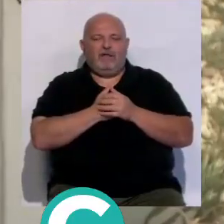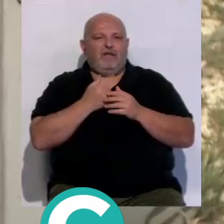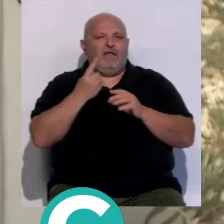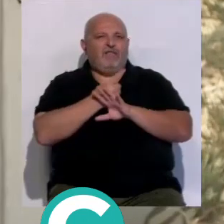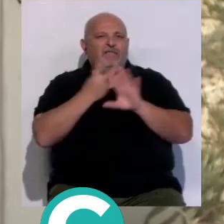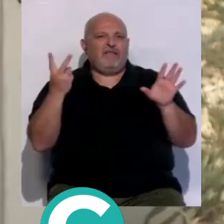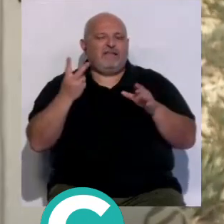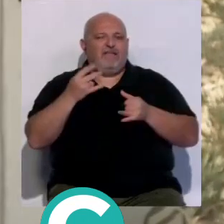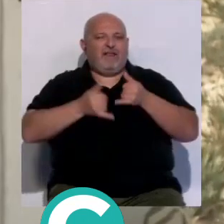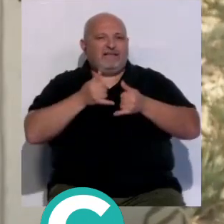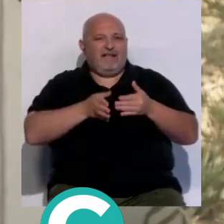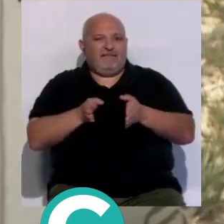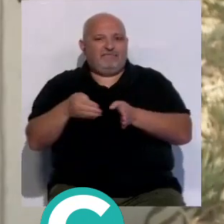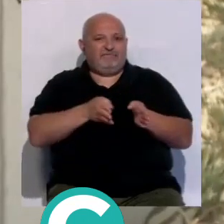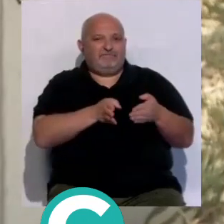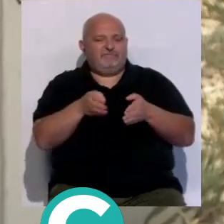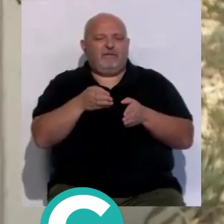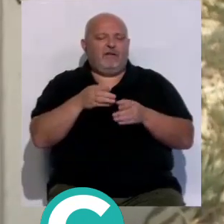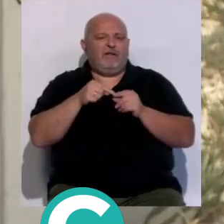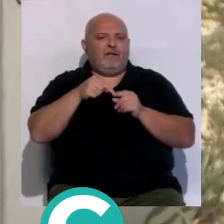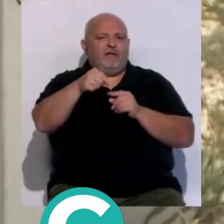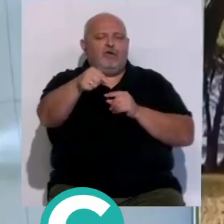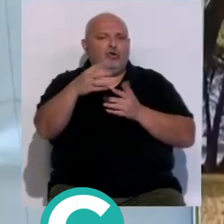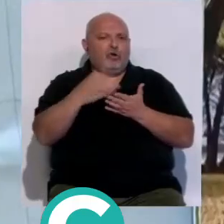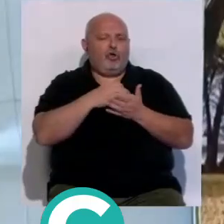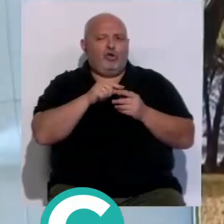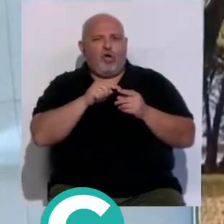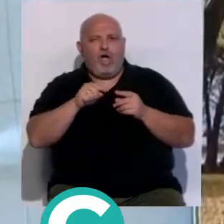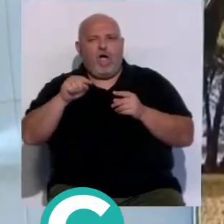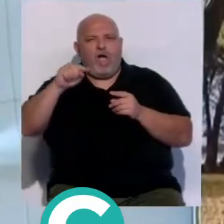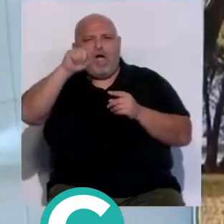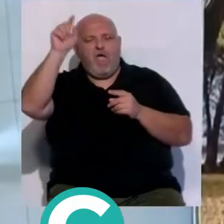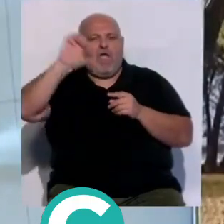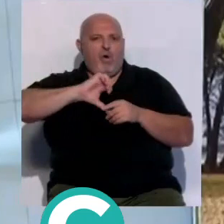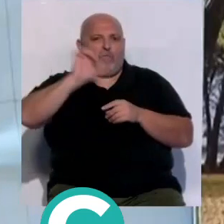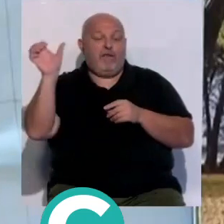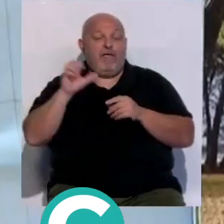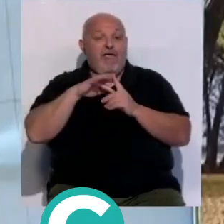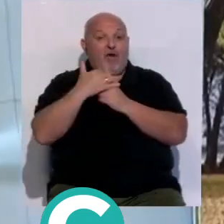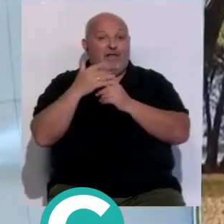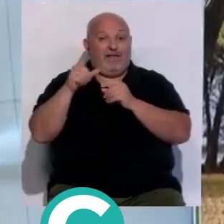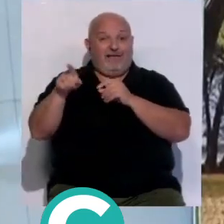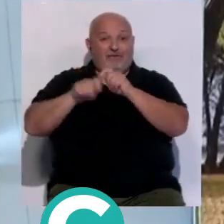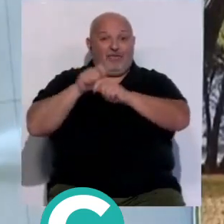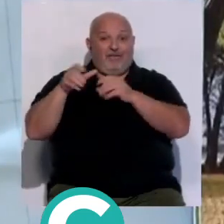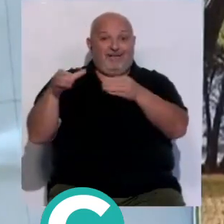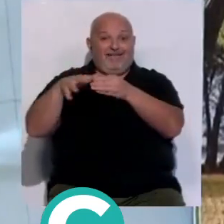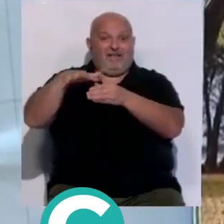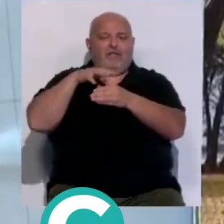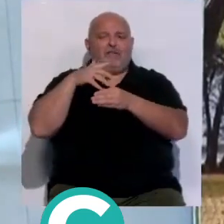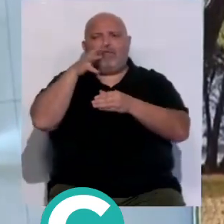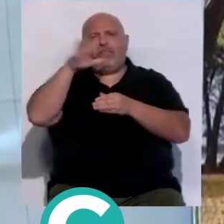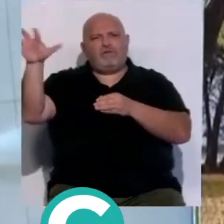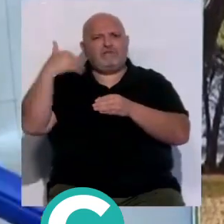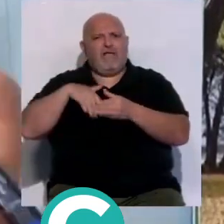17 rutas ciclistas de largo recorrido que conectan todo el continente europeo ecologistas ya cursó denuncia ante la fiscalía de medio